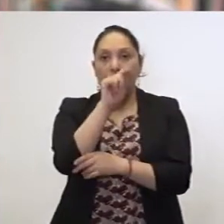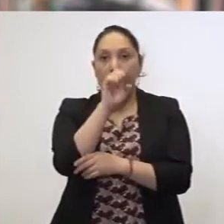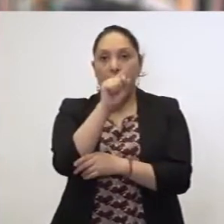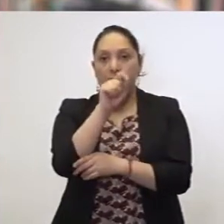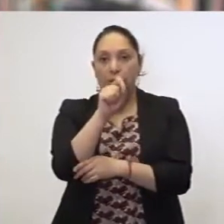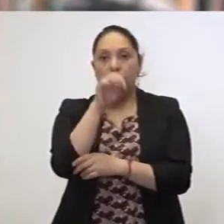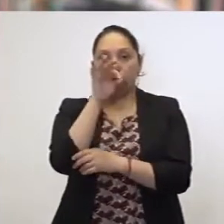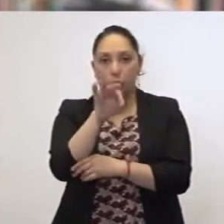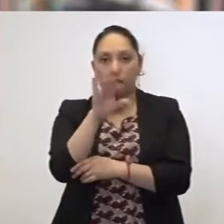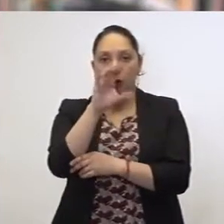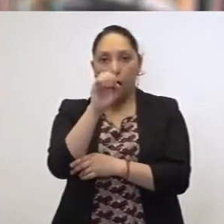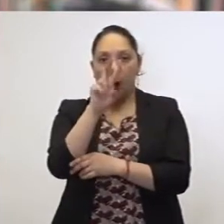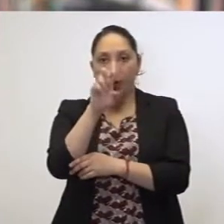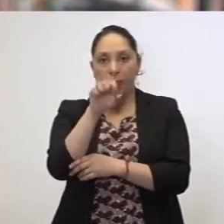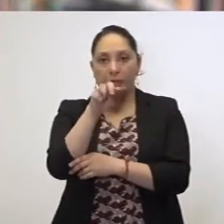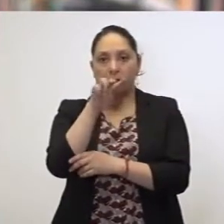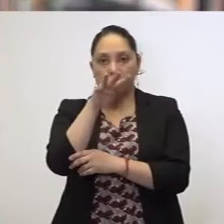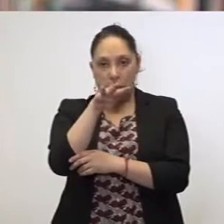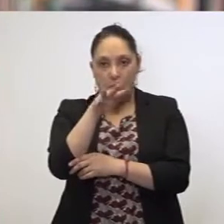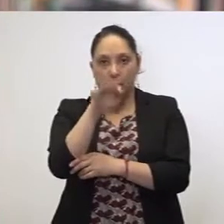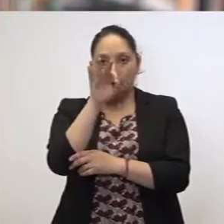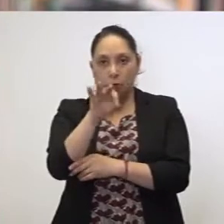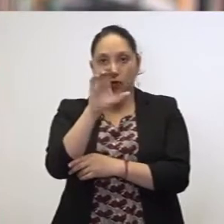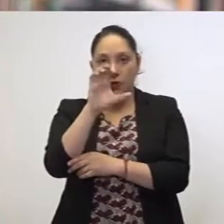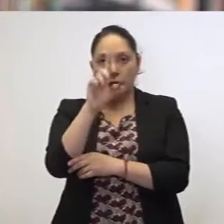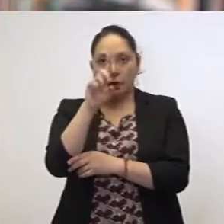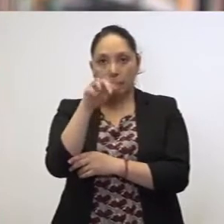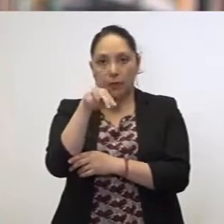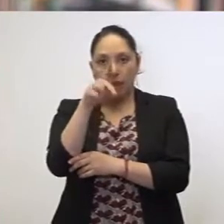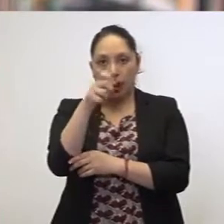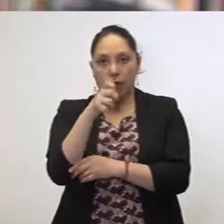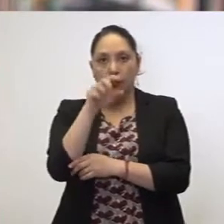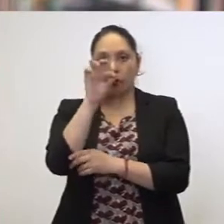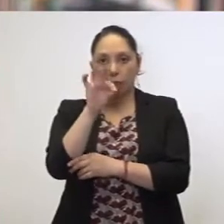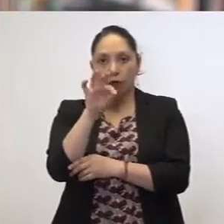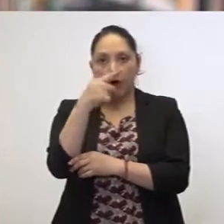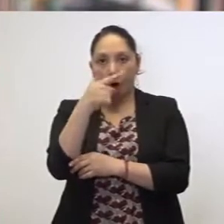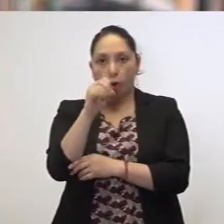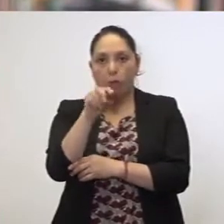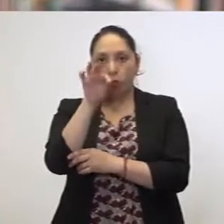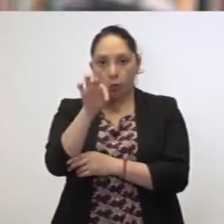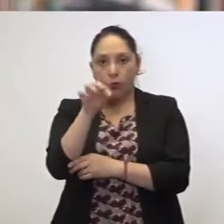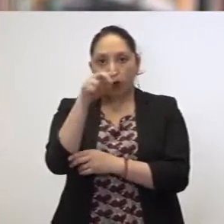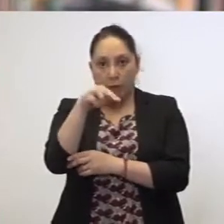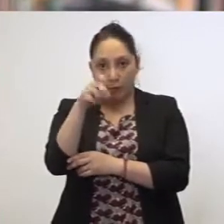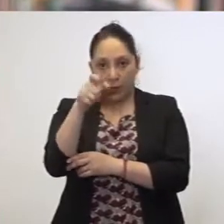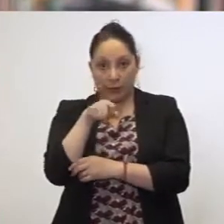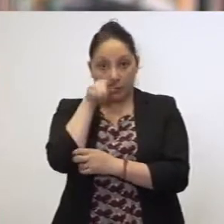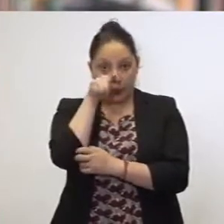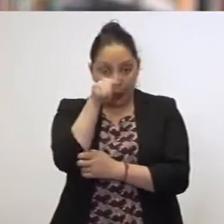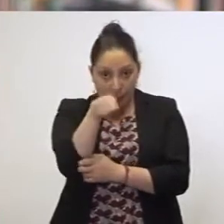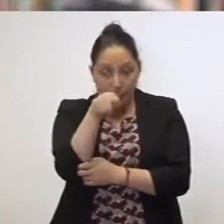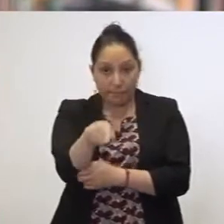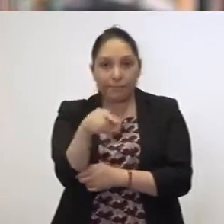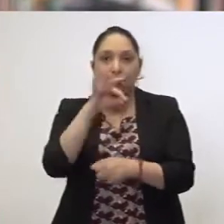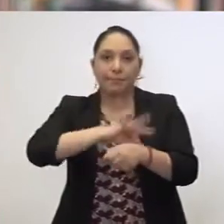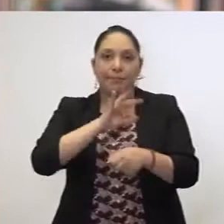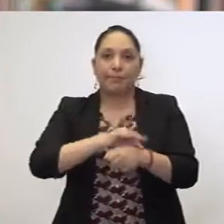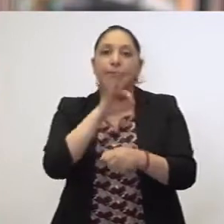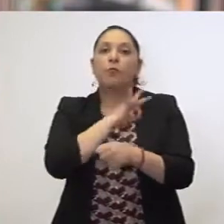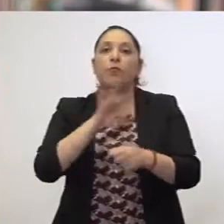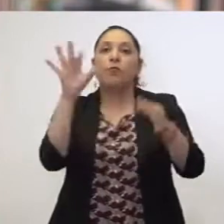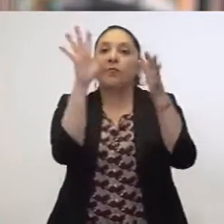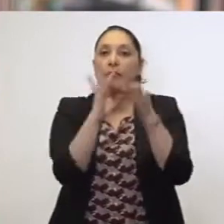.covid19.cdmx.gov.mx y ahí los médicos pueden